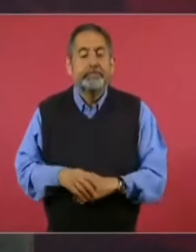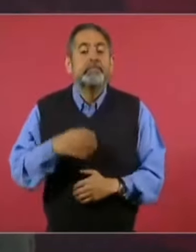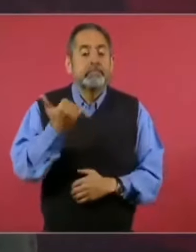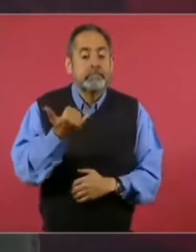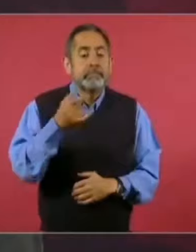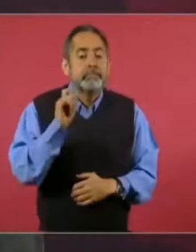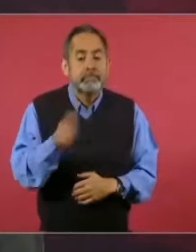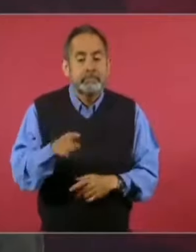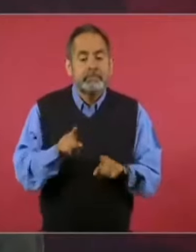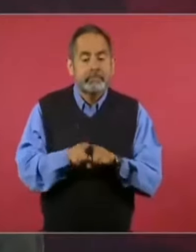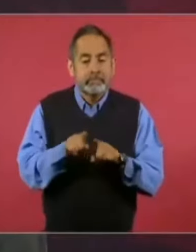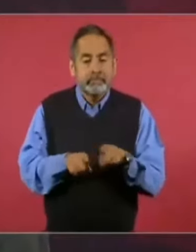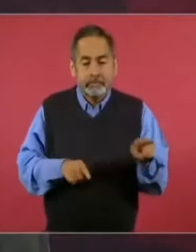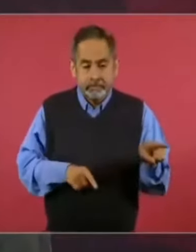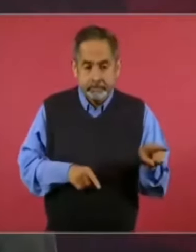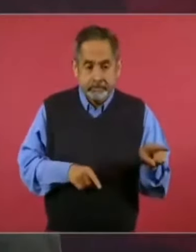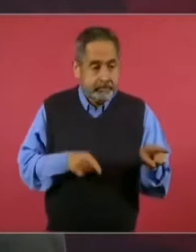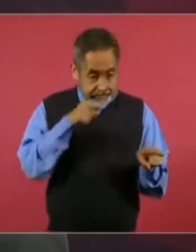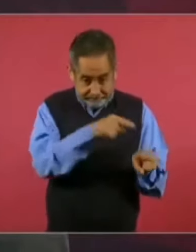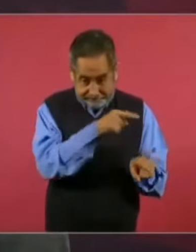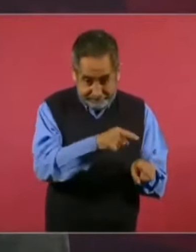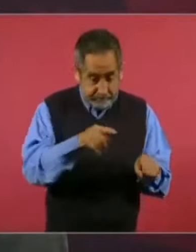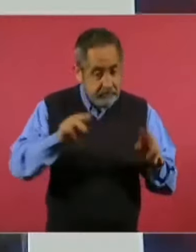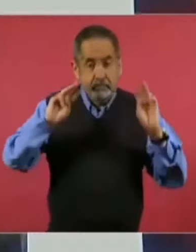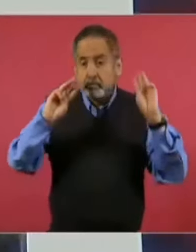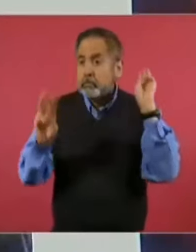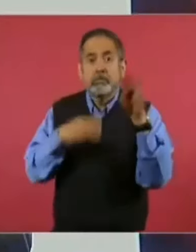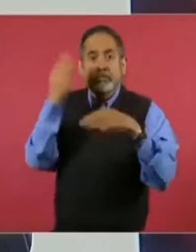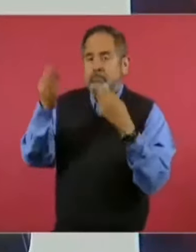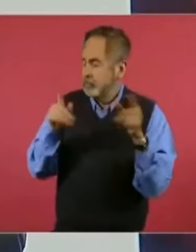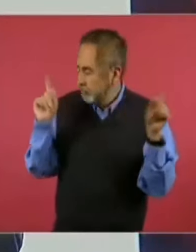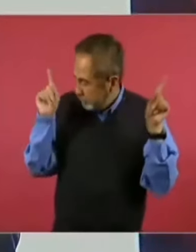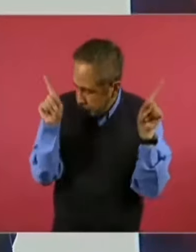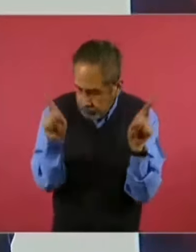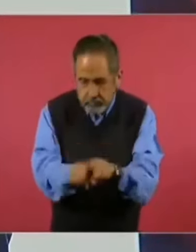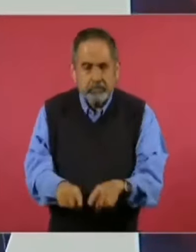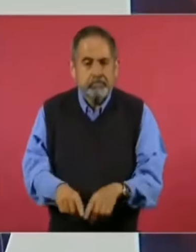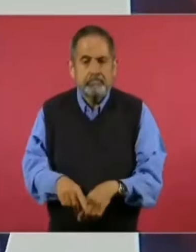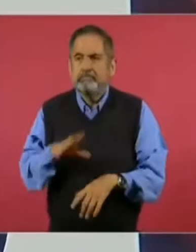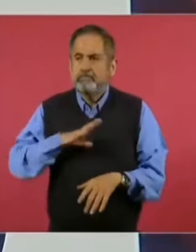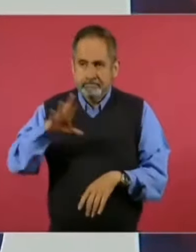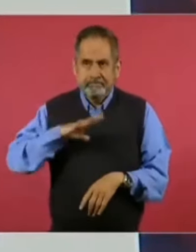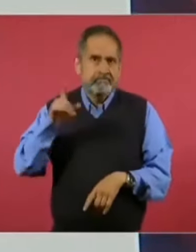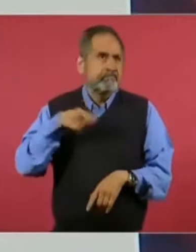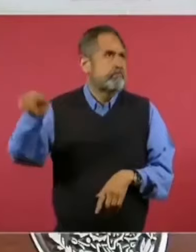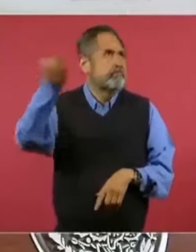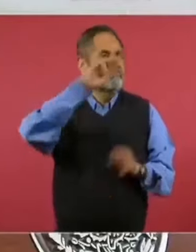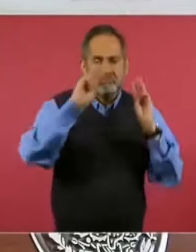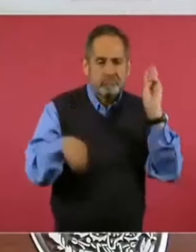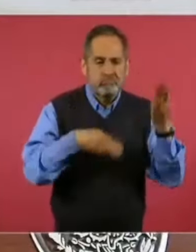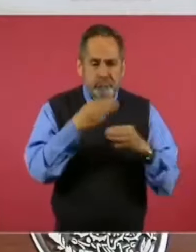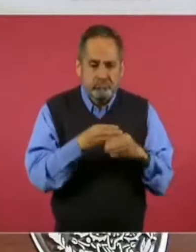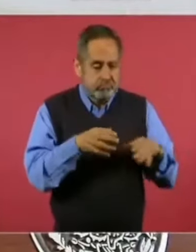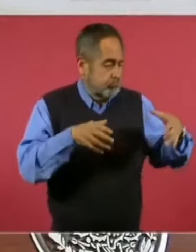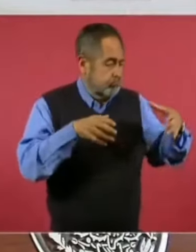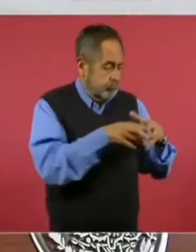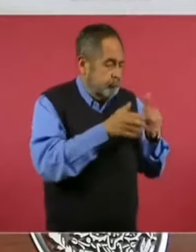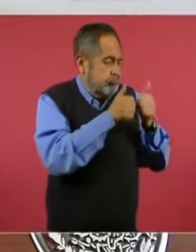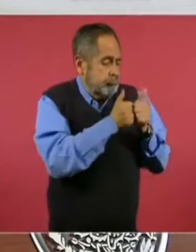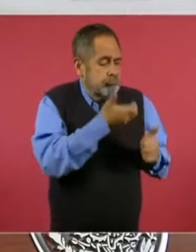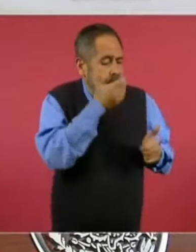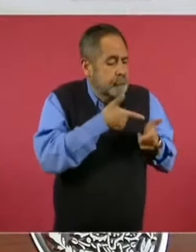también mundial de lo del conservadurismo.